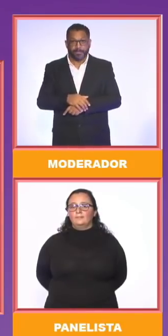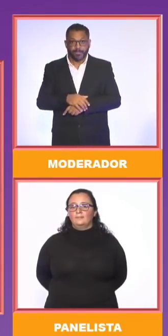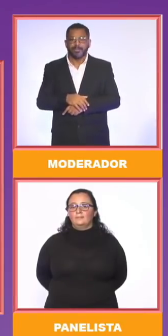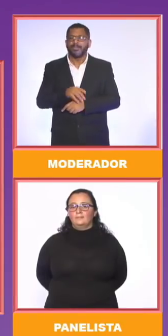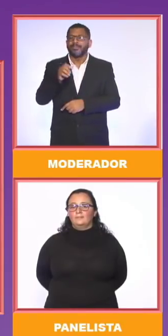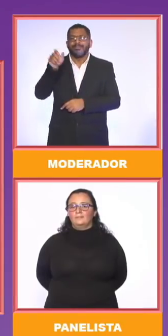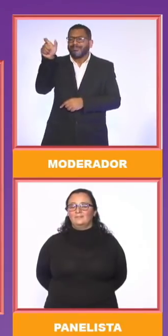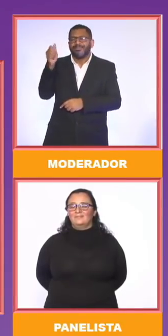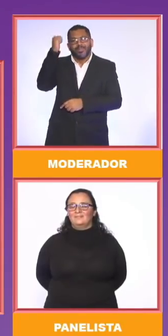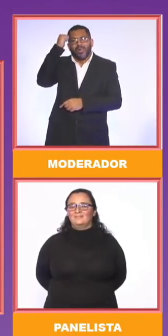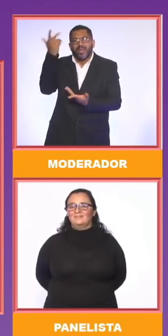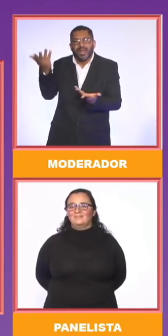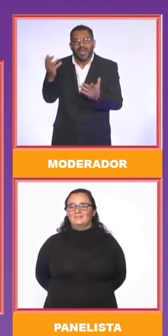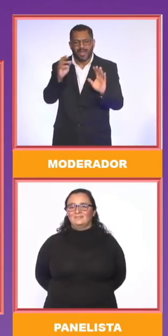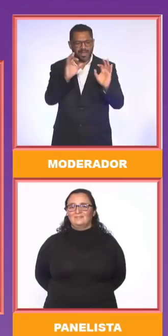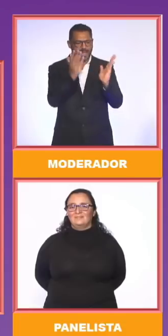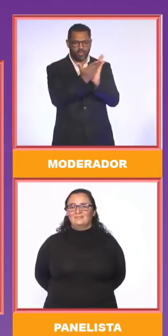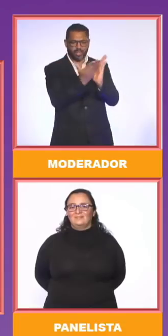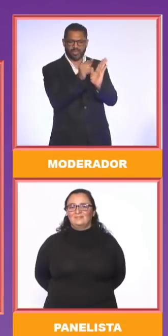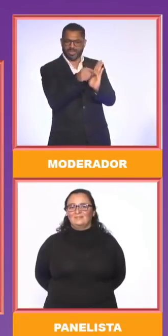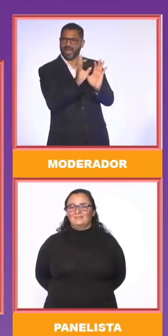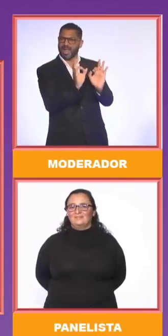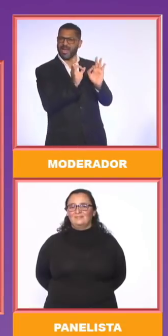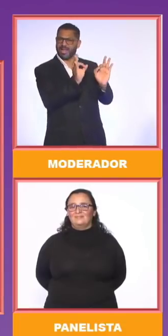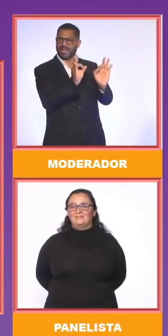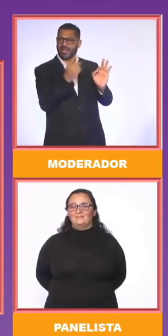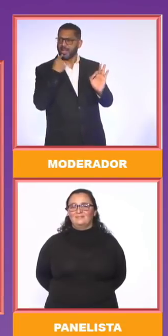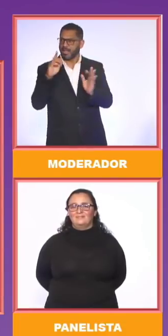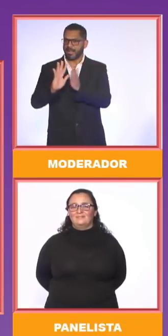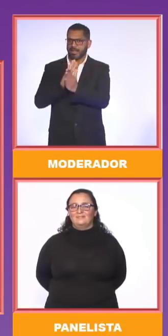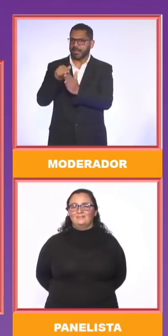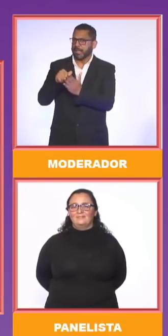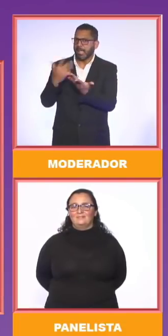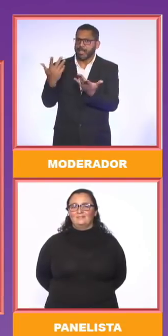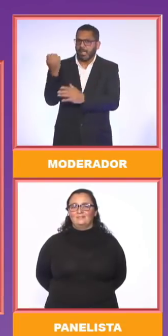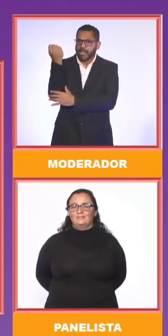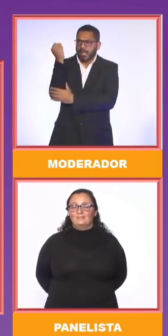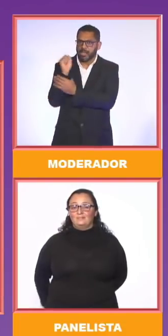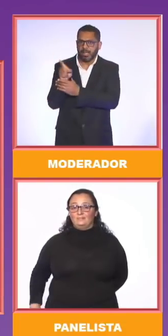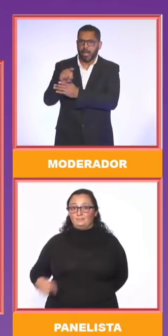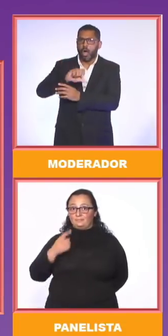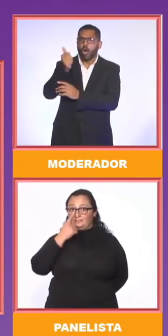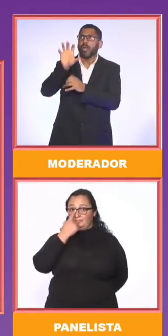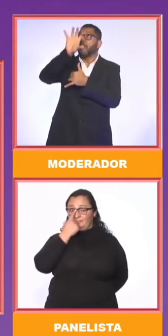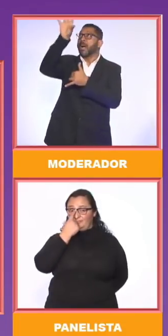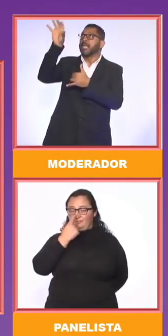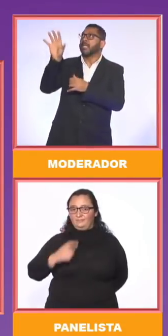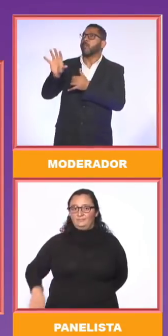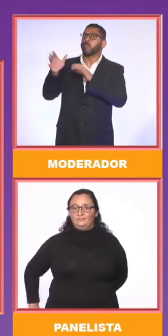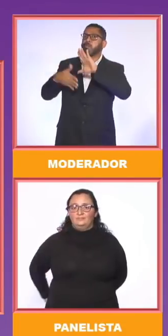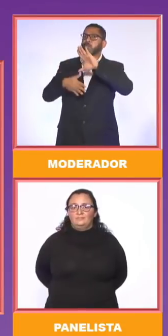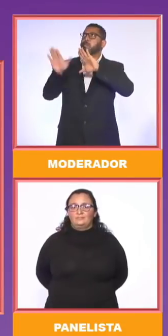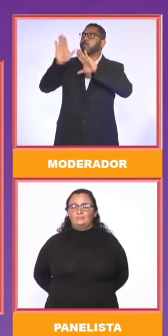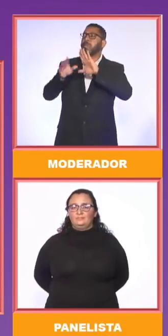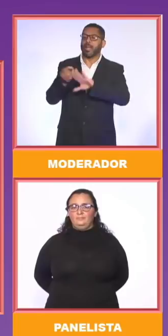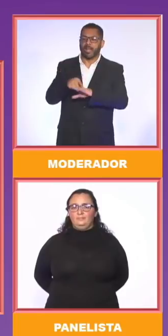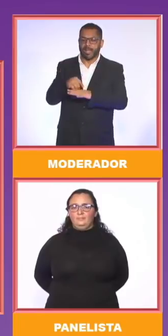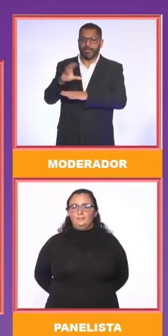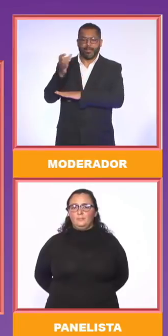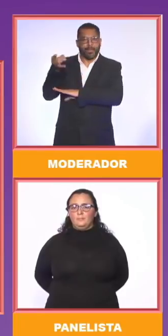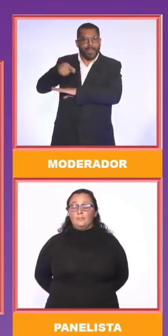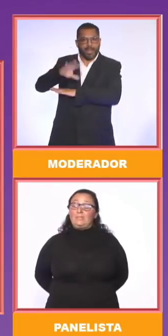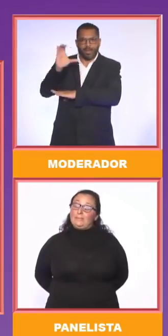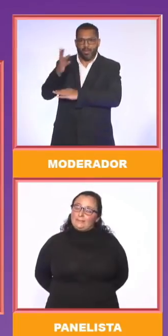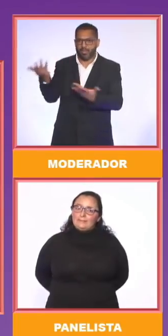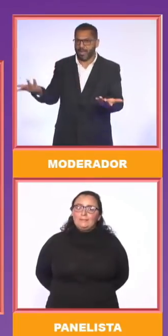calidad de la educación, la que usted dice que es terriblemente resagrada frente a otros países de la región. Bueno, en